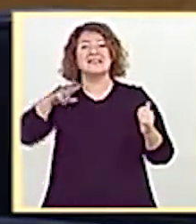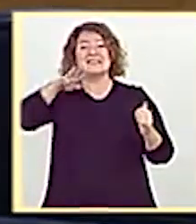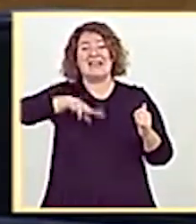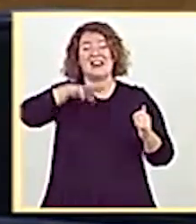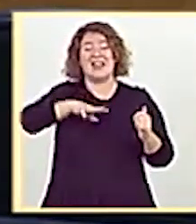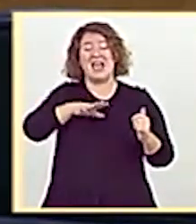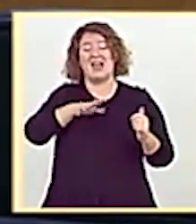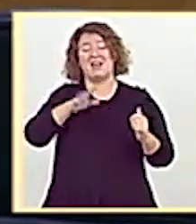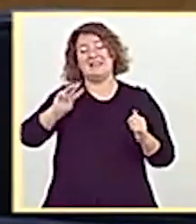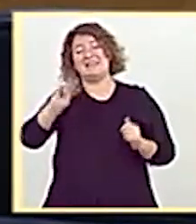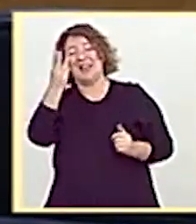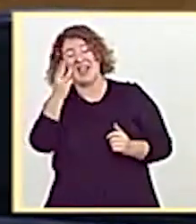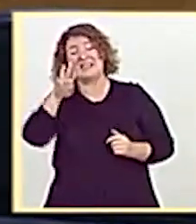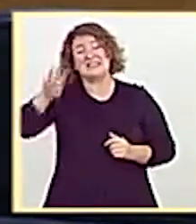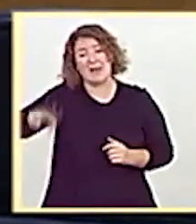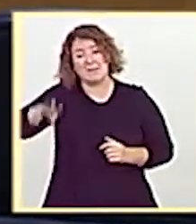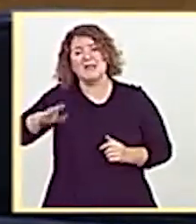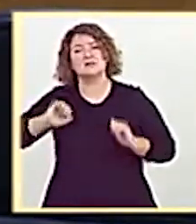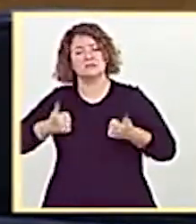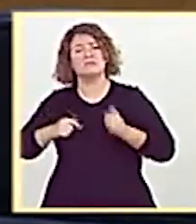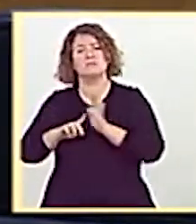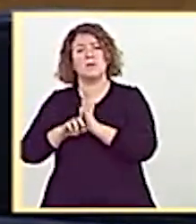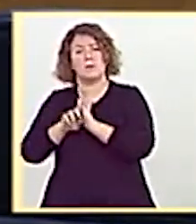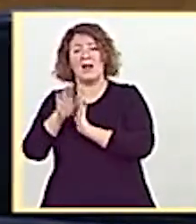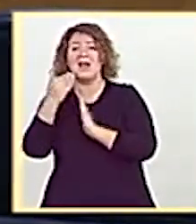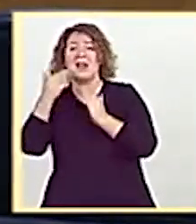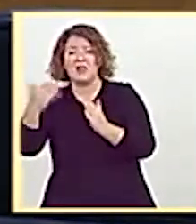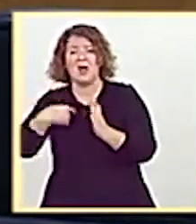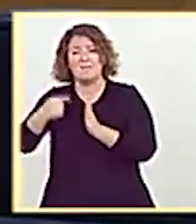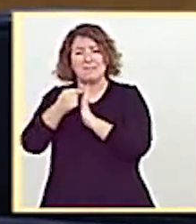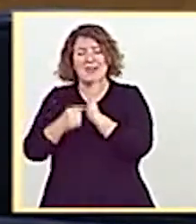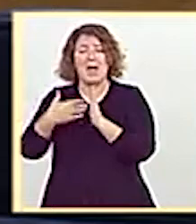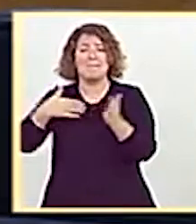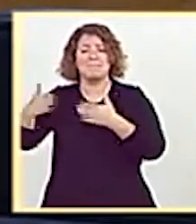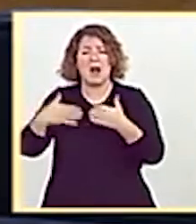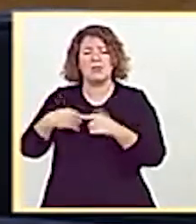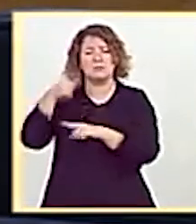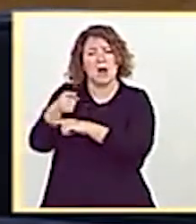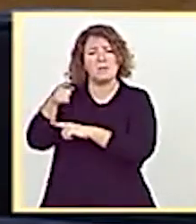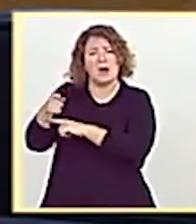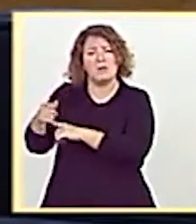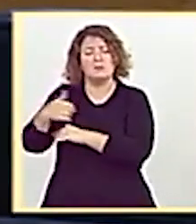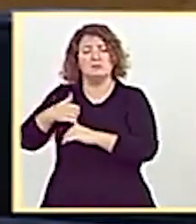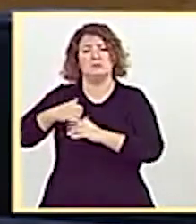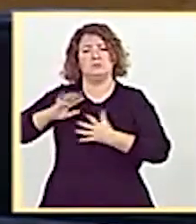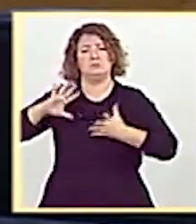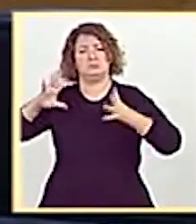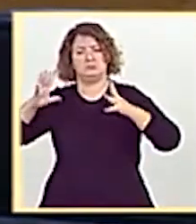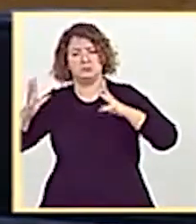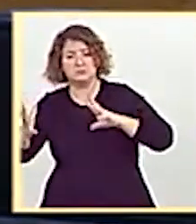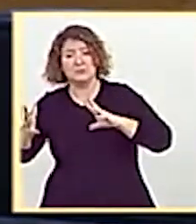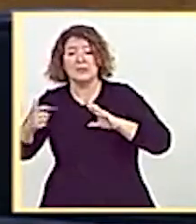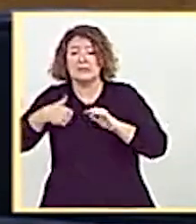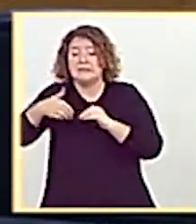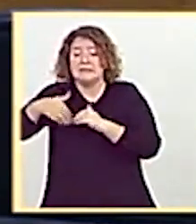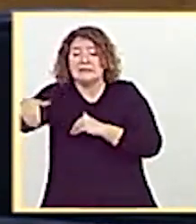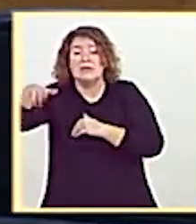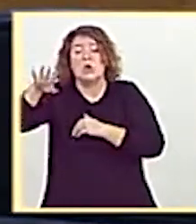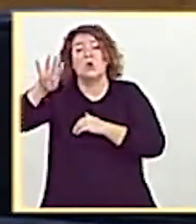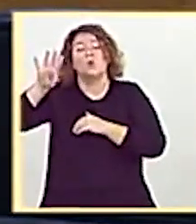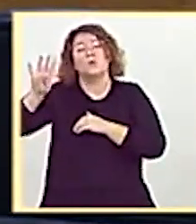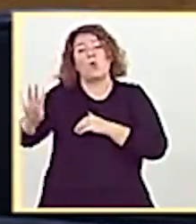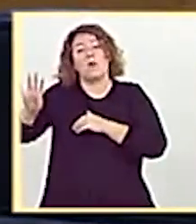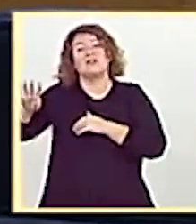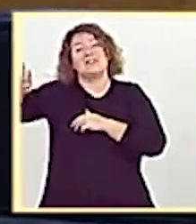tercer trimestre, en gran medida, gracias a las medidas que hemos adoptado desde el mes de marzo. Y que lo que suceda a partir del cuarto trimestre dependerá